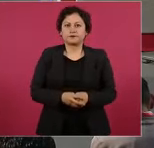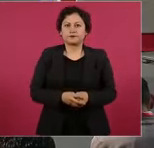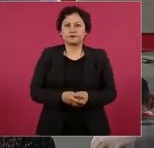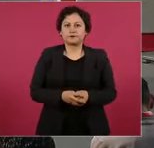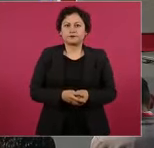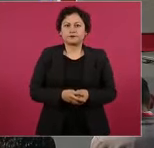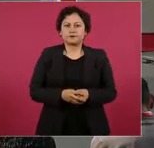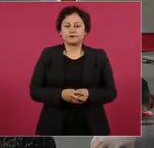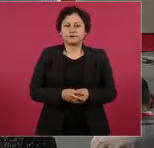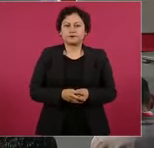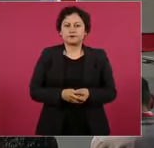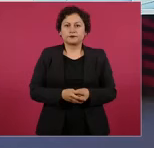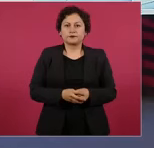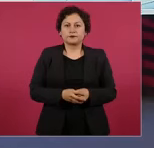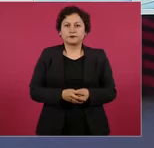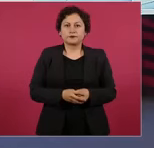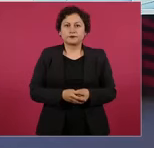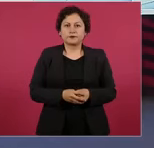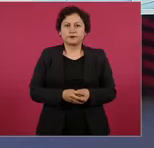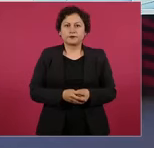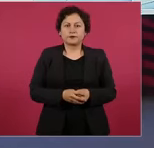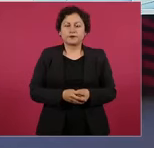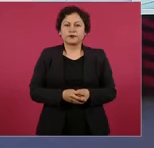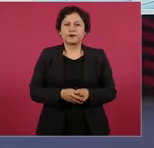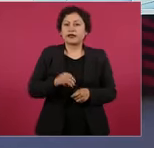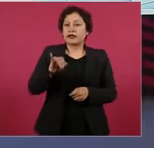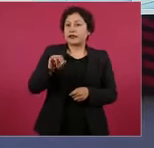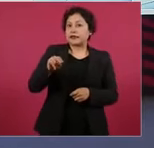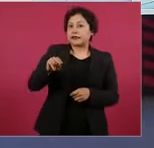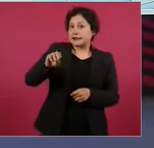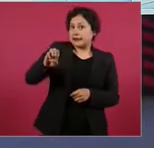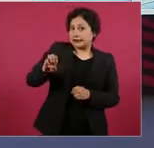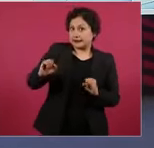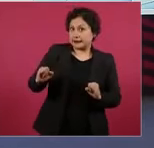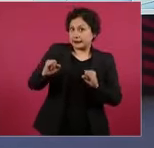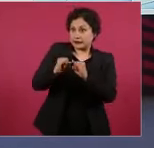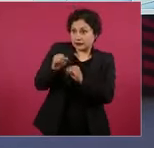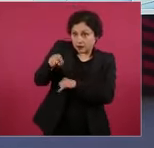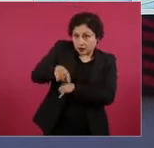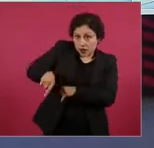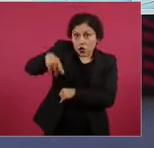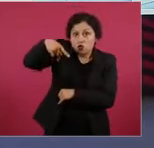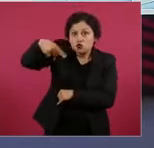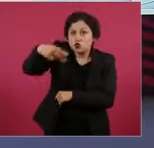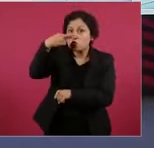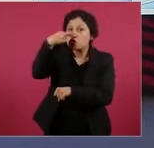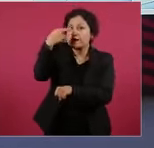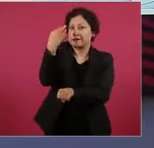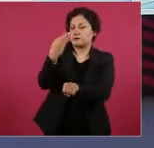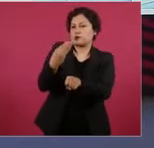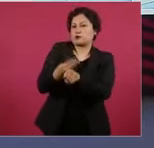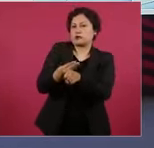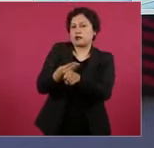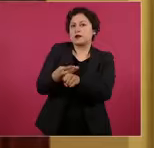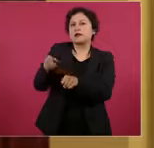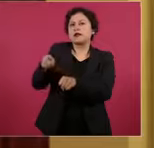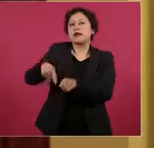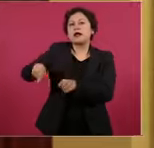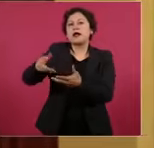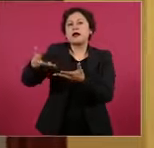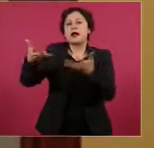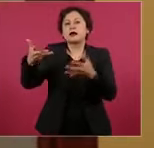El INE será el responsable de organizar, de supervisar y de